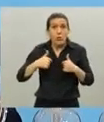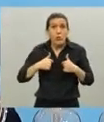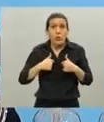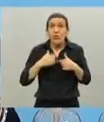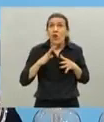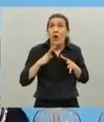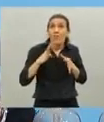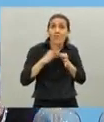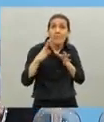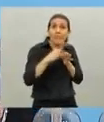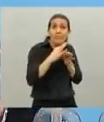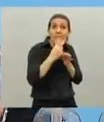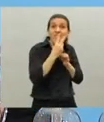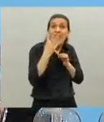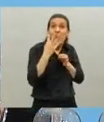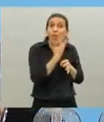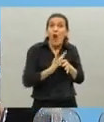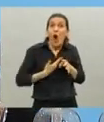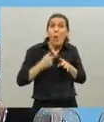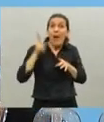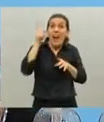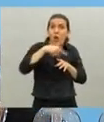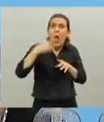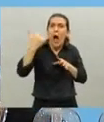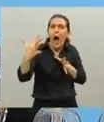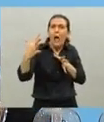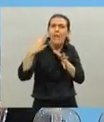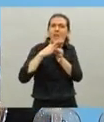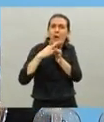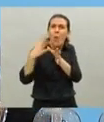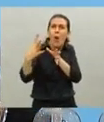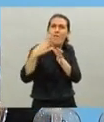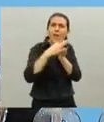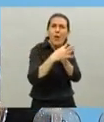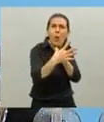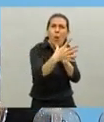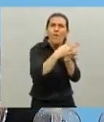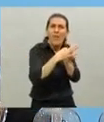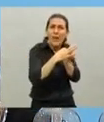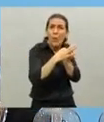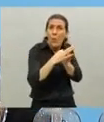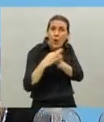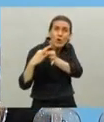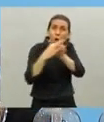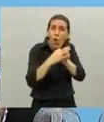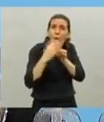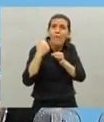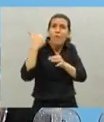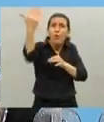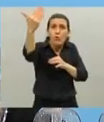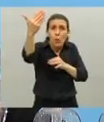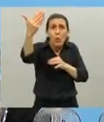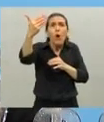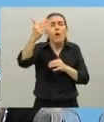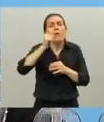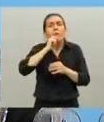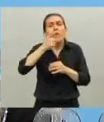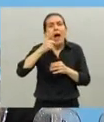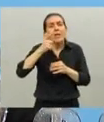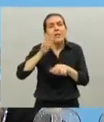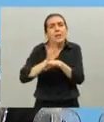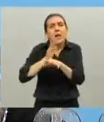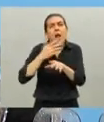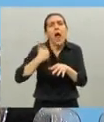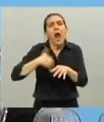gobernadores estoy seguro que tejí un vínculo para el futuro que nos va a ser muy fácil el ponernos de pie